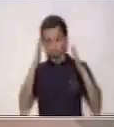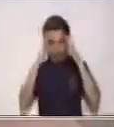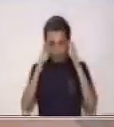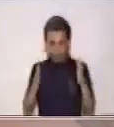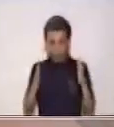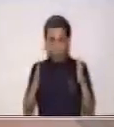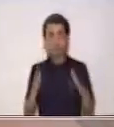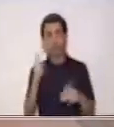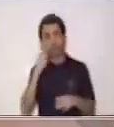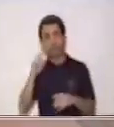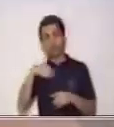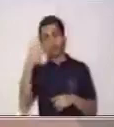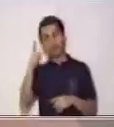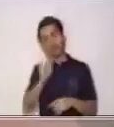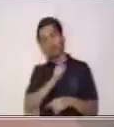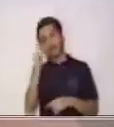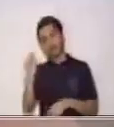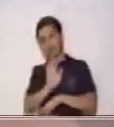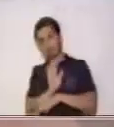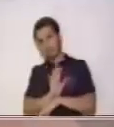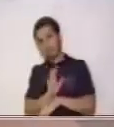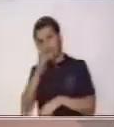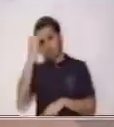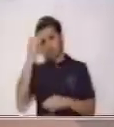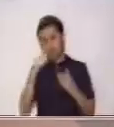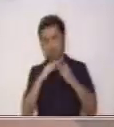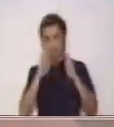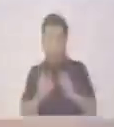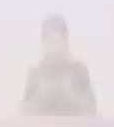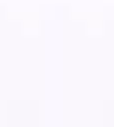esperamos en otro programa de Aprende en Casa. Hasta pronto.